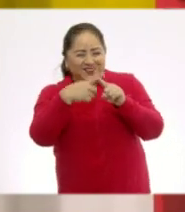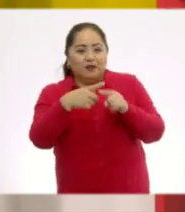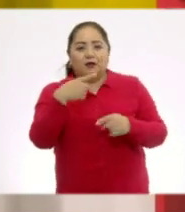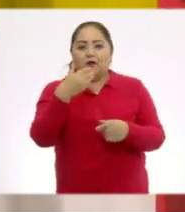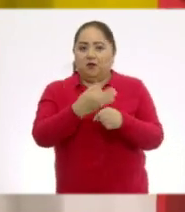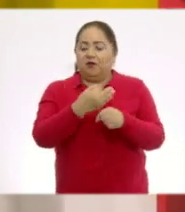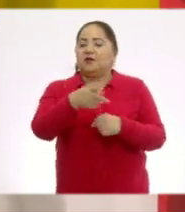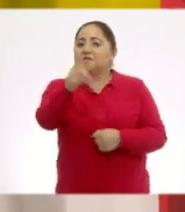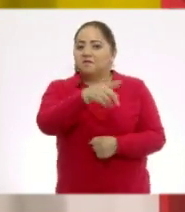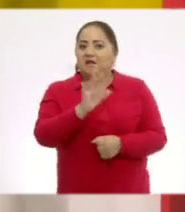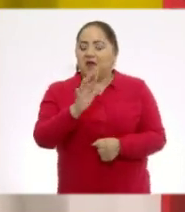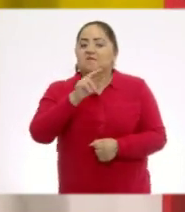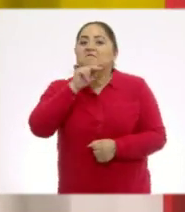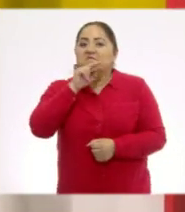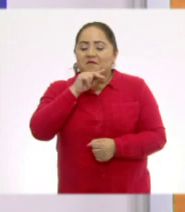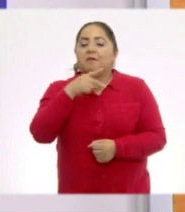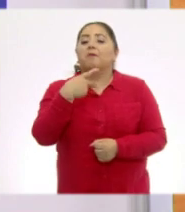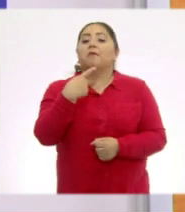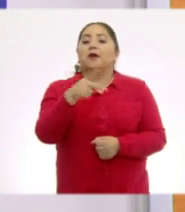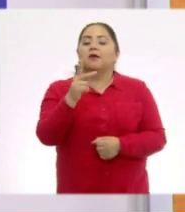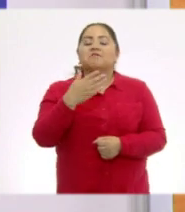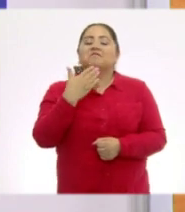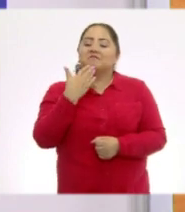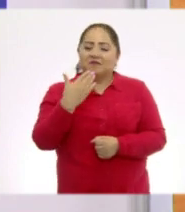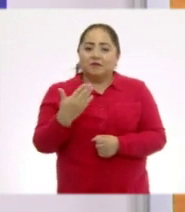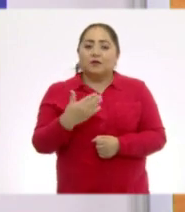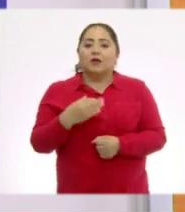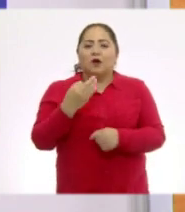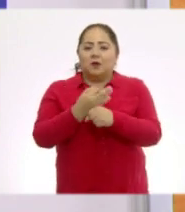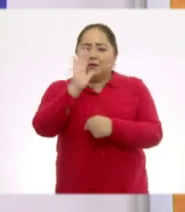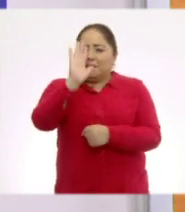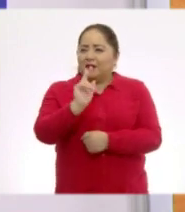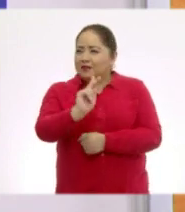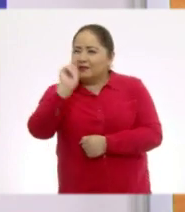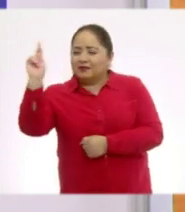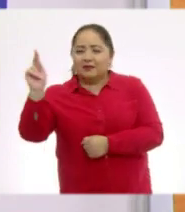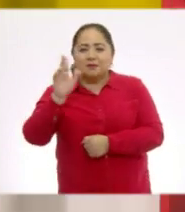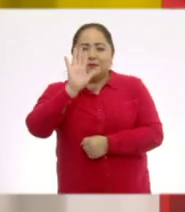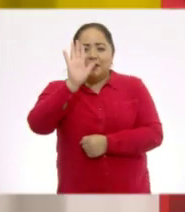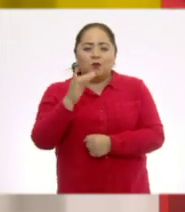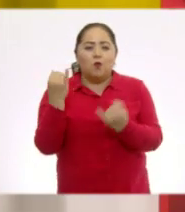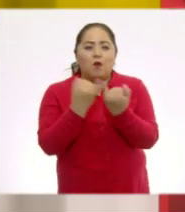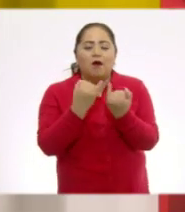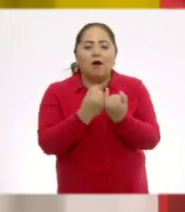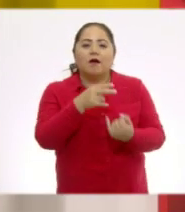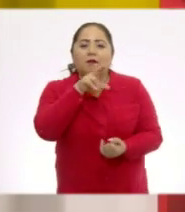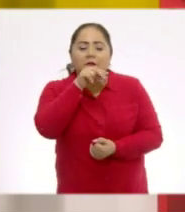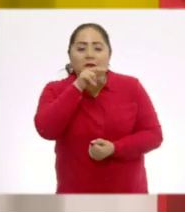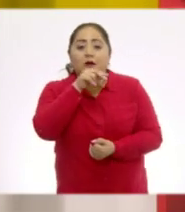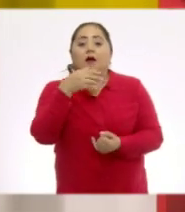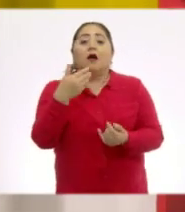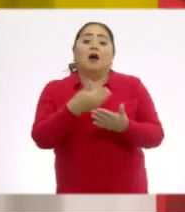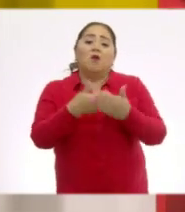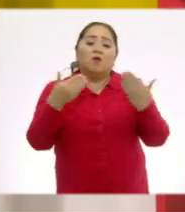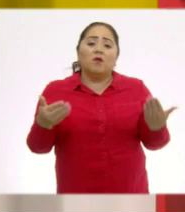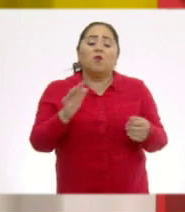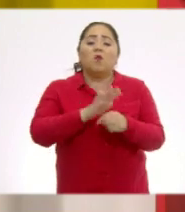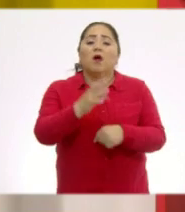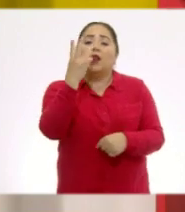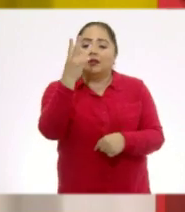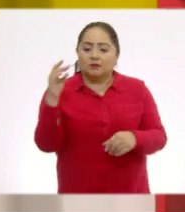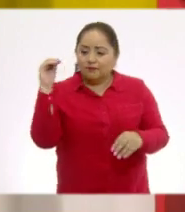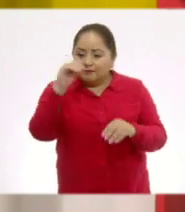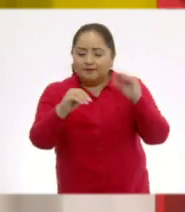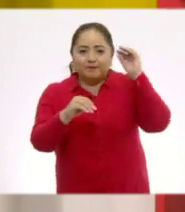está un pasito más adelante. Muy bien, Rosa. Se asemeja a la cabeza como de un pato. ¡Genial! Ahora hay que encontrar las